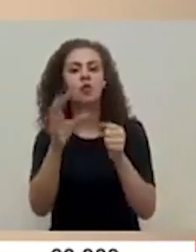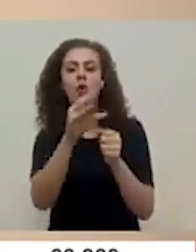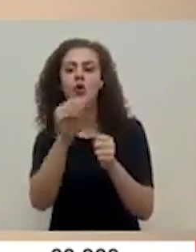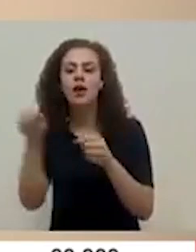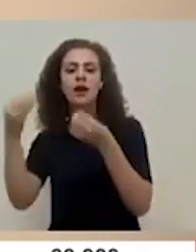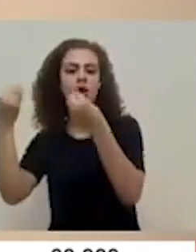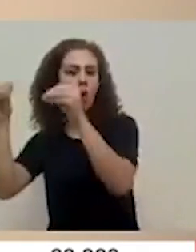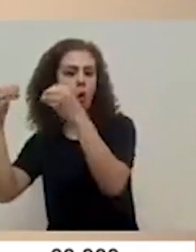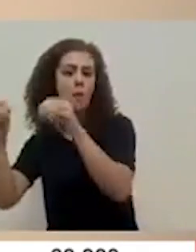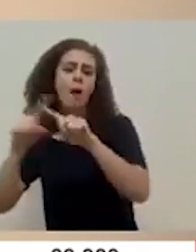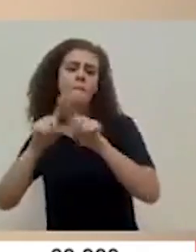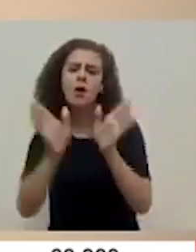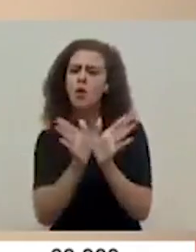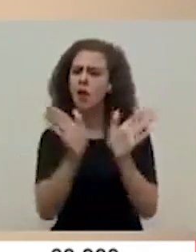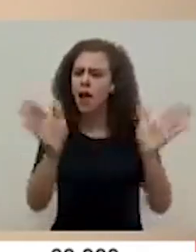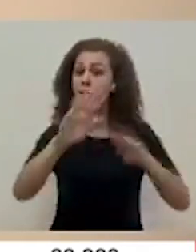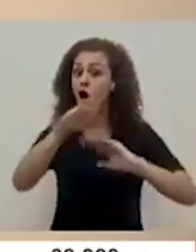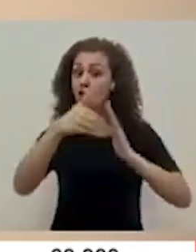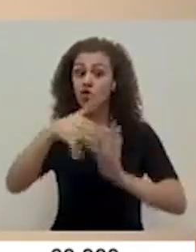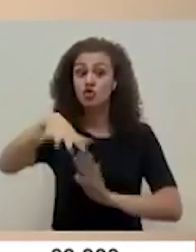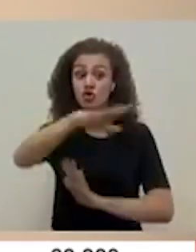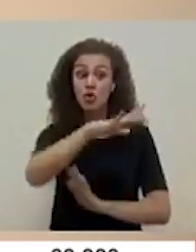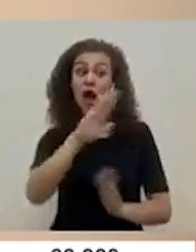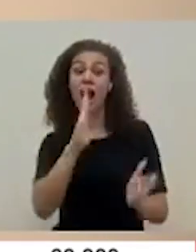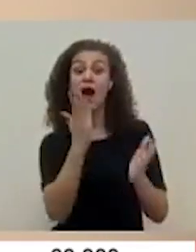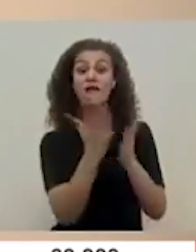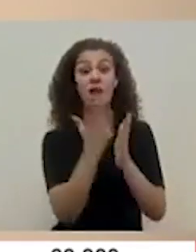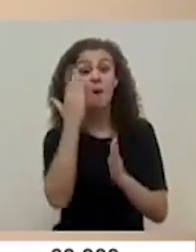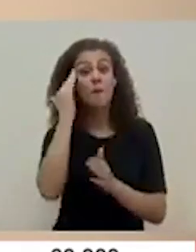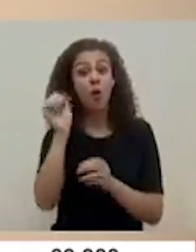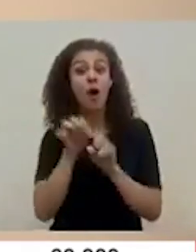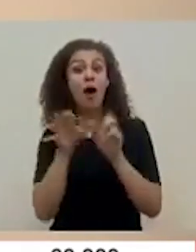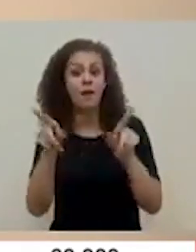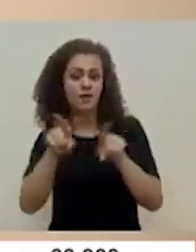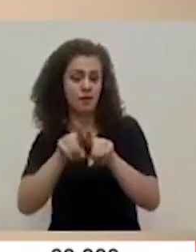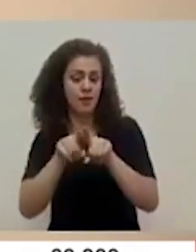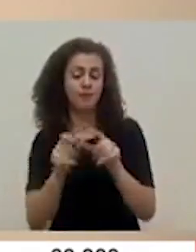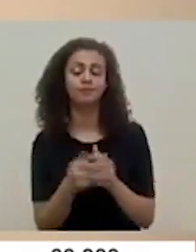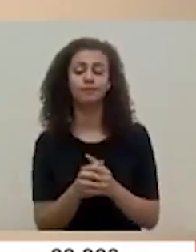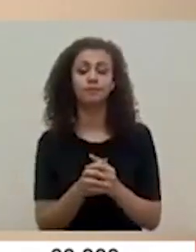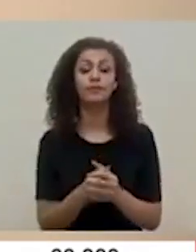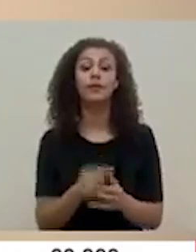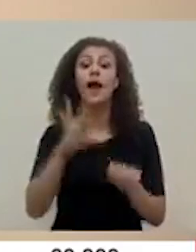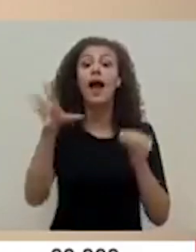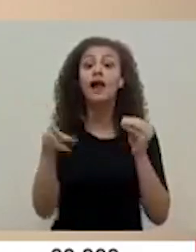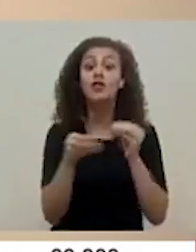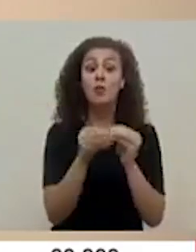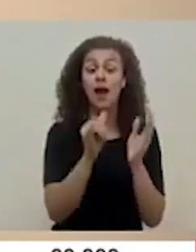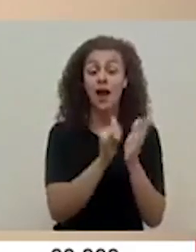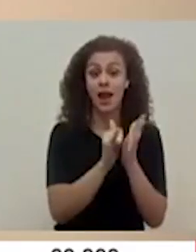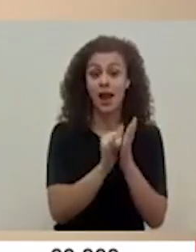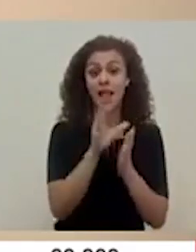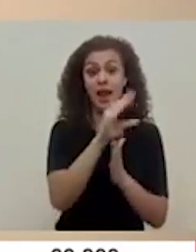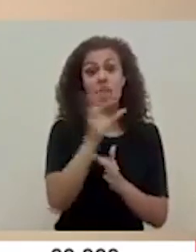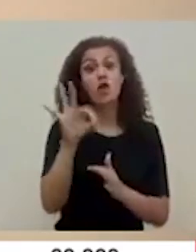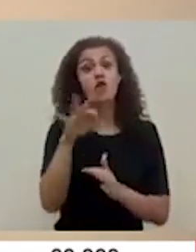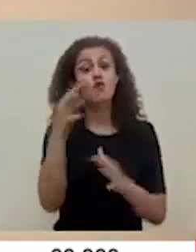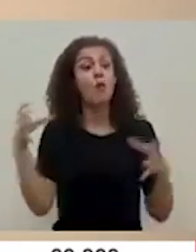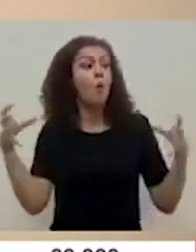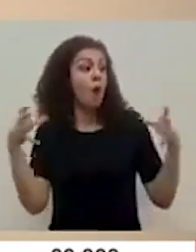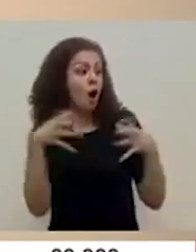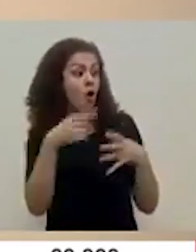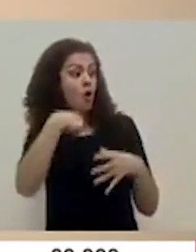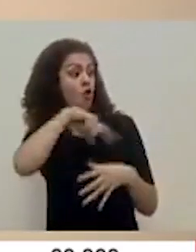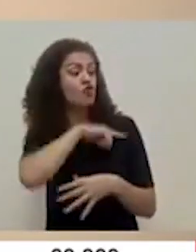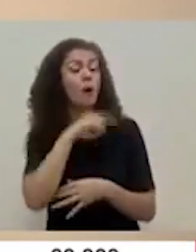comercio pero en general a todos quienes hayan sido afectados por la pandemia. Adicionalmente a esto y de manera conjunta